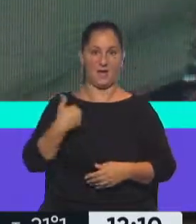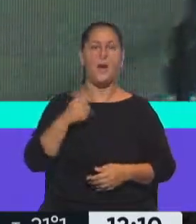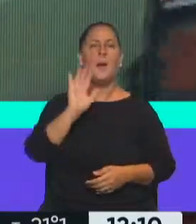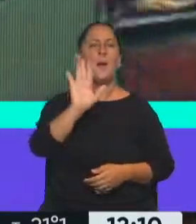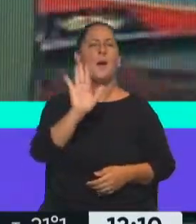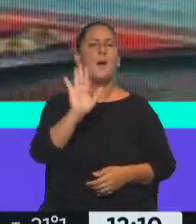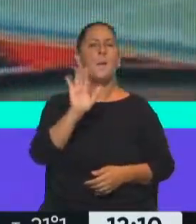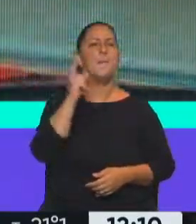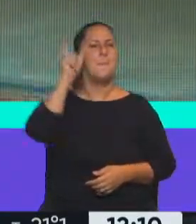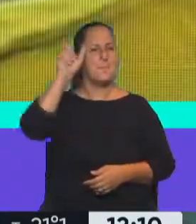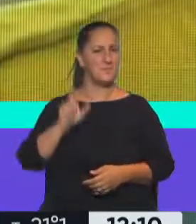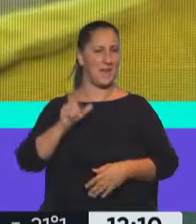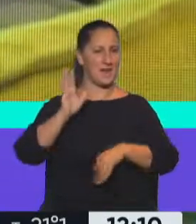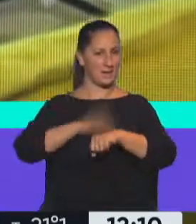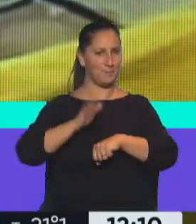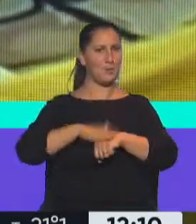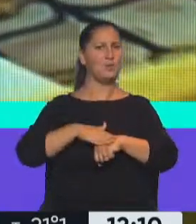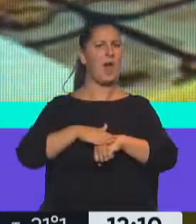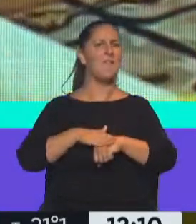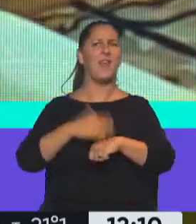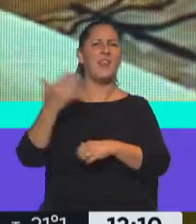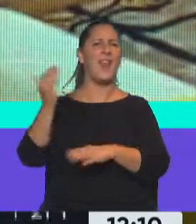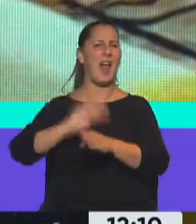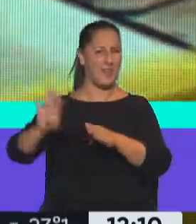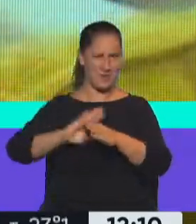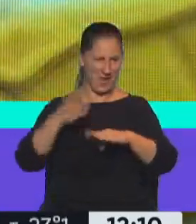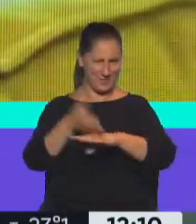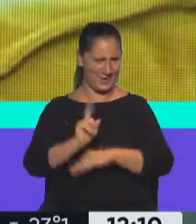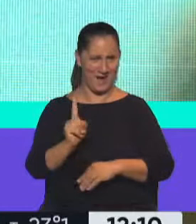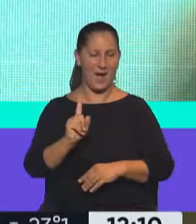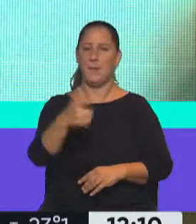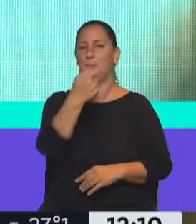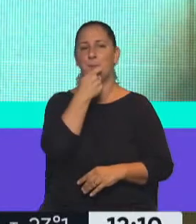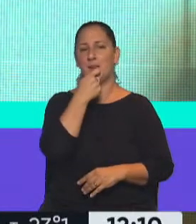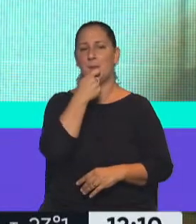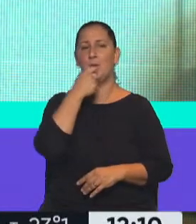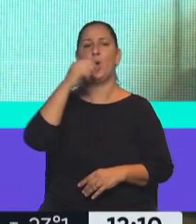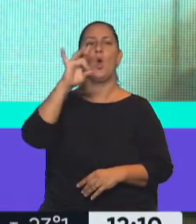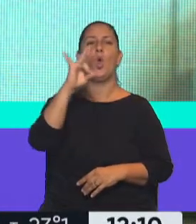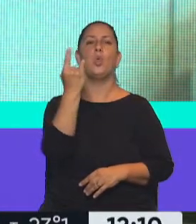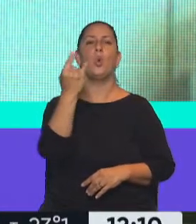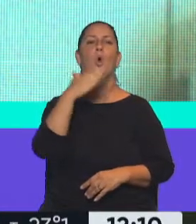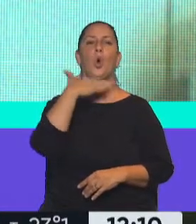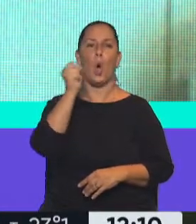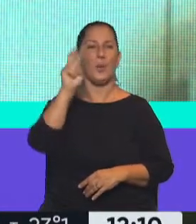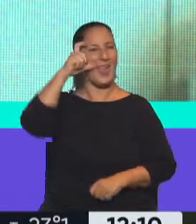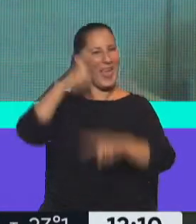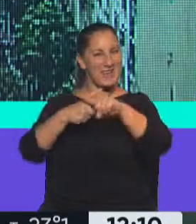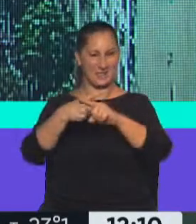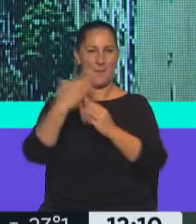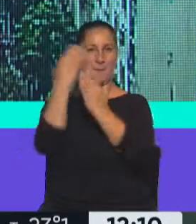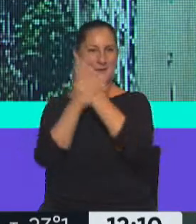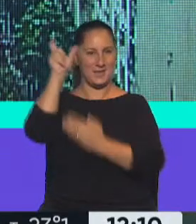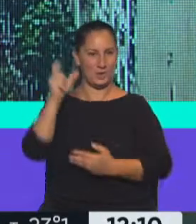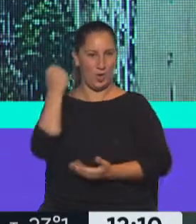a estar los responsables de tomar este endeudamiento. Me refiero a, por ejemplo, Nicolás Dujovne, quien fuera ministro de Economía de Macri. No